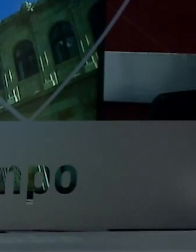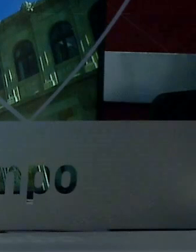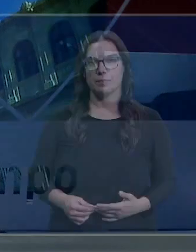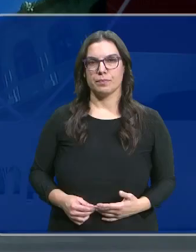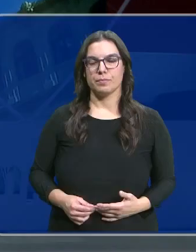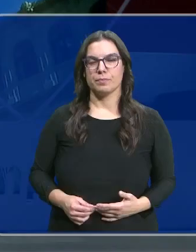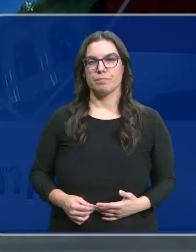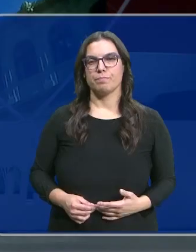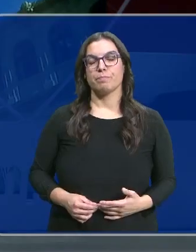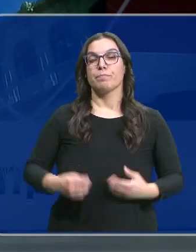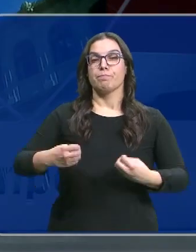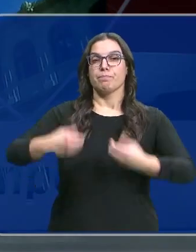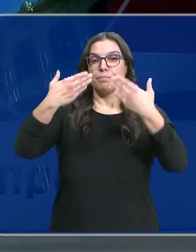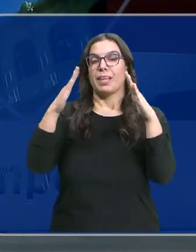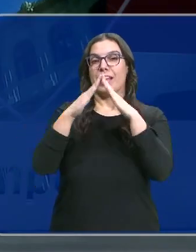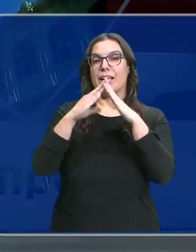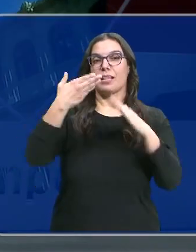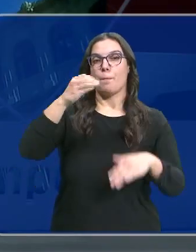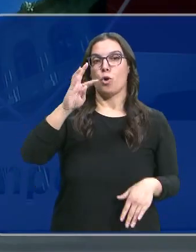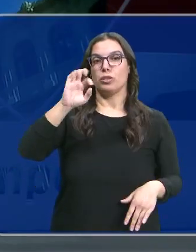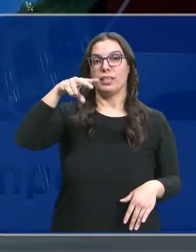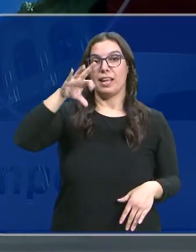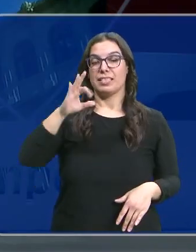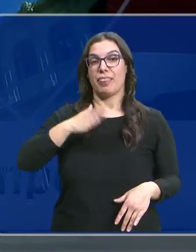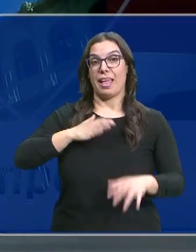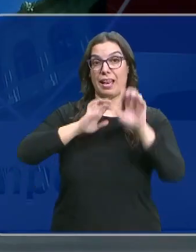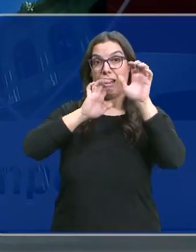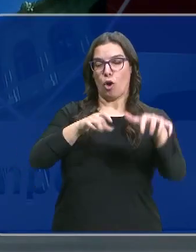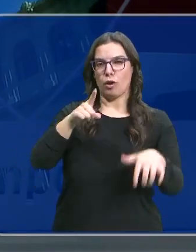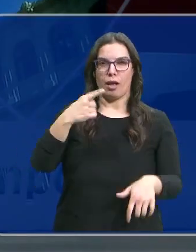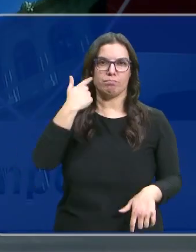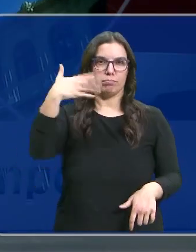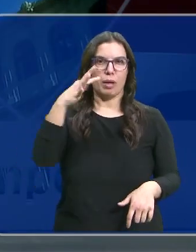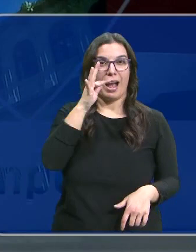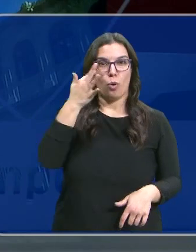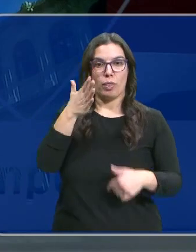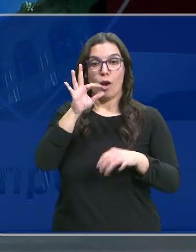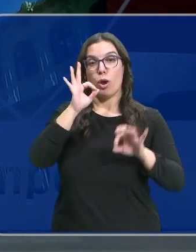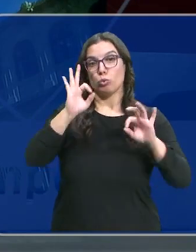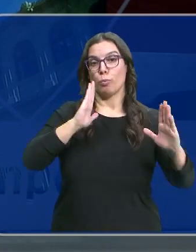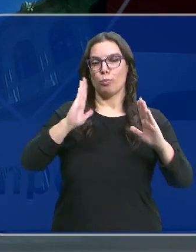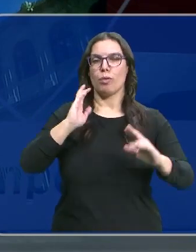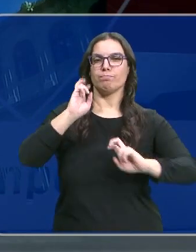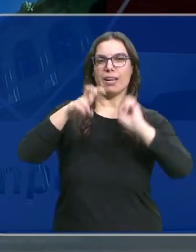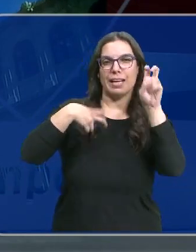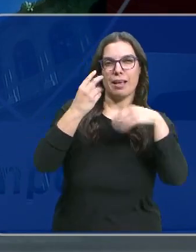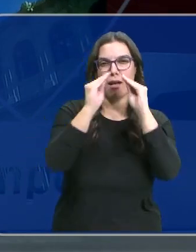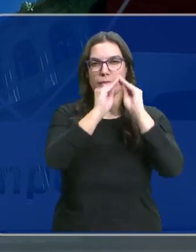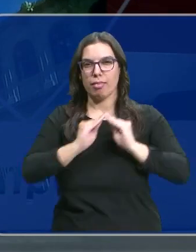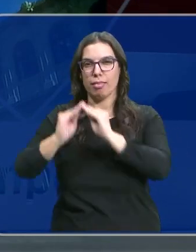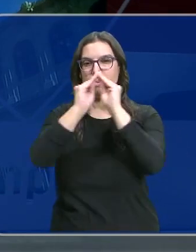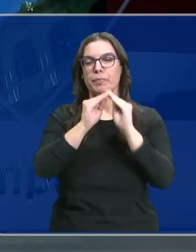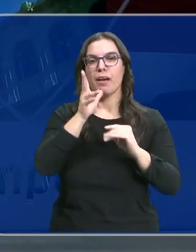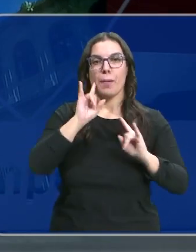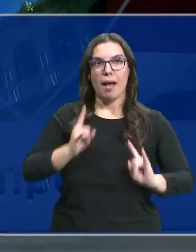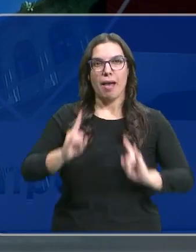La Casa Botines de León, uno de los máximos exponentes de Gaudí fuera de Cataluña, está en pleno proceso de restauración. Van a ver cómo se trabaja tras los